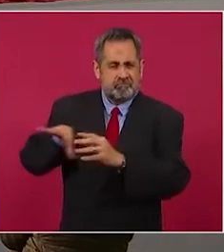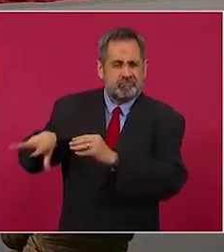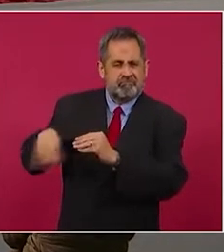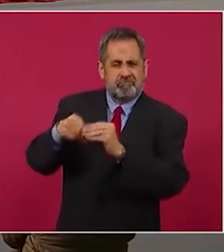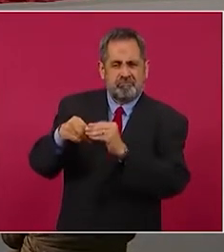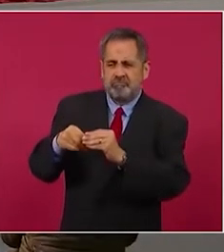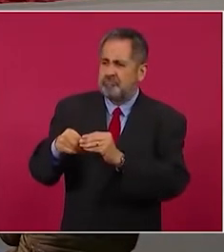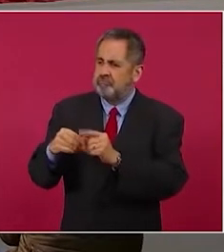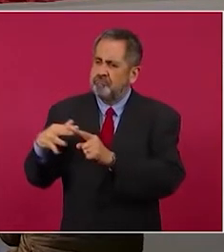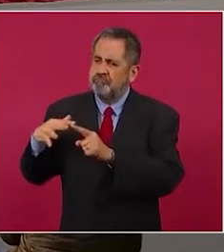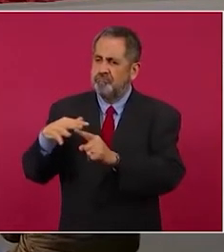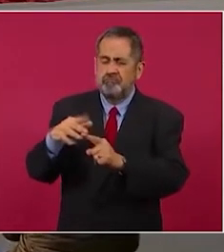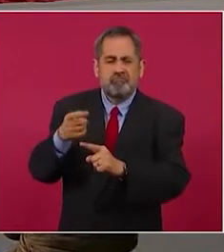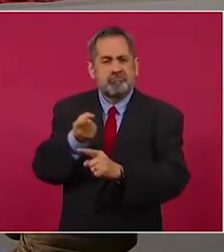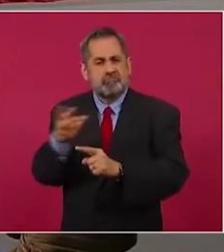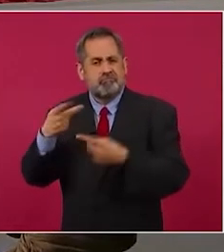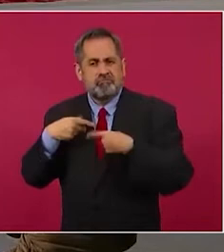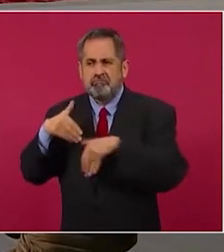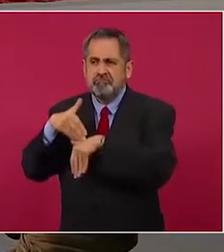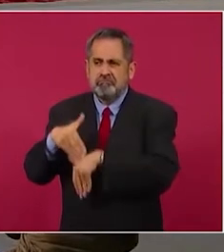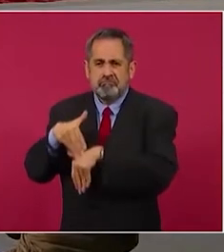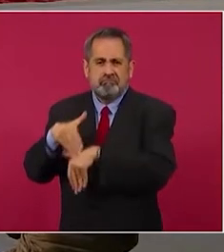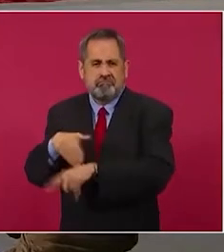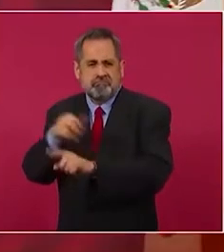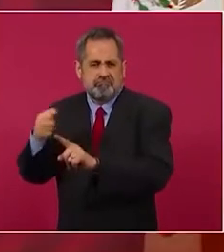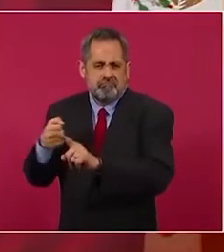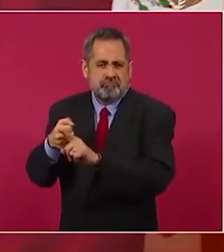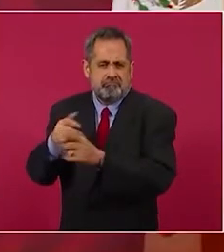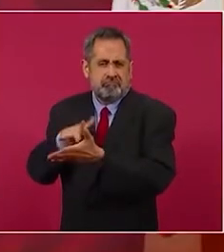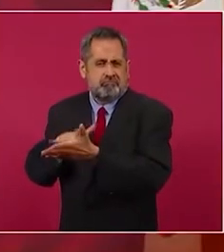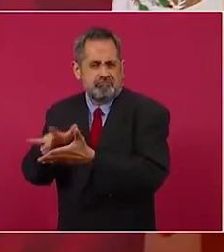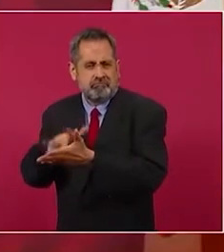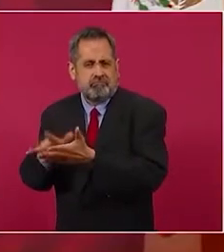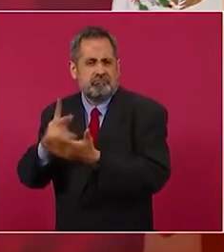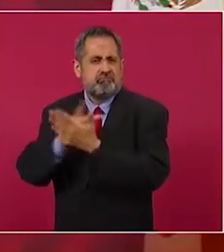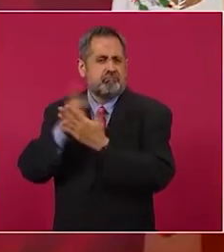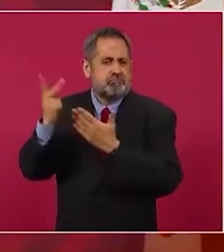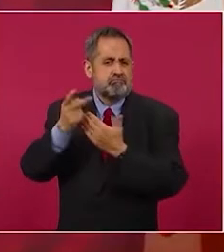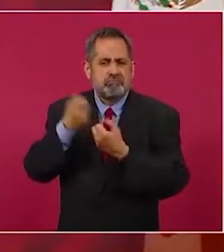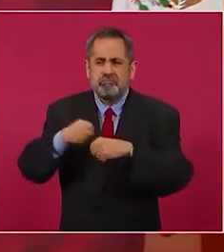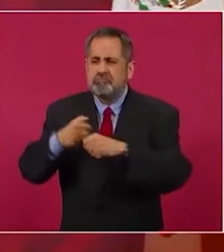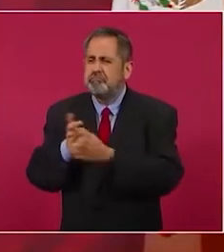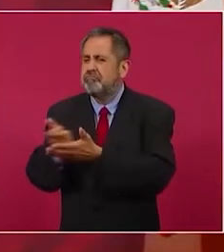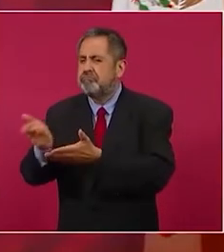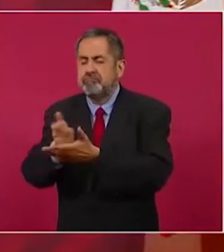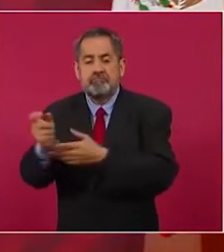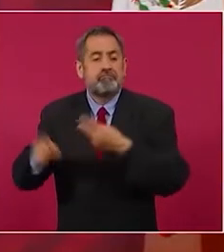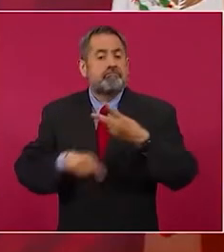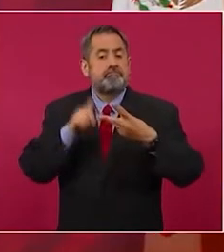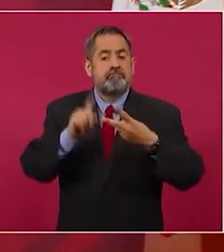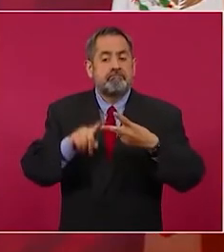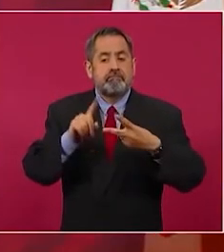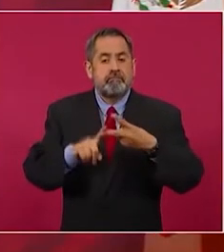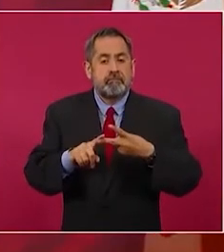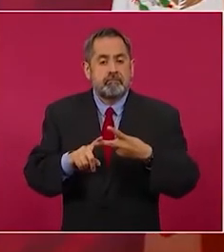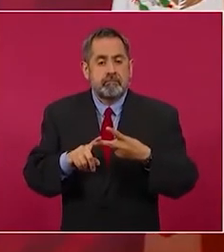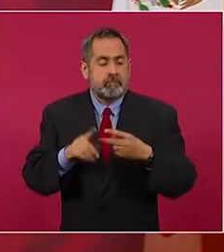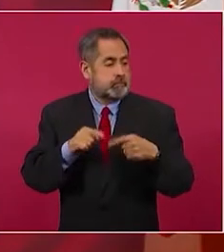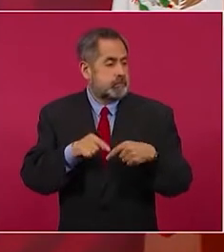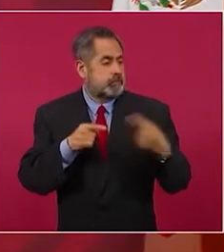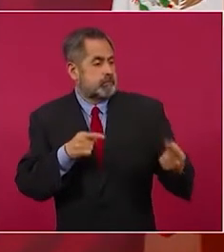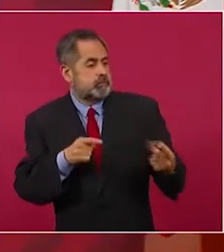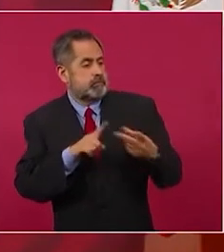con la fidelidad de sus seguidores, respaldada por sus programas sociales. Y otro externo, que es la ausencia de una